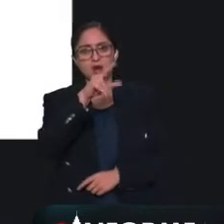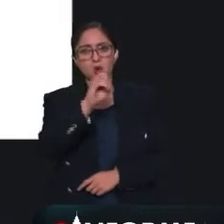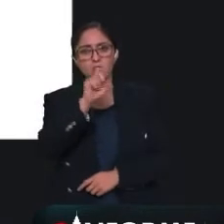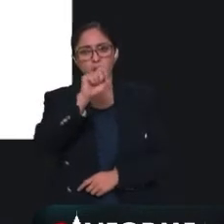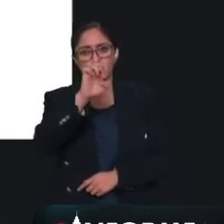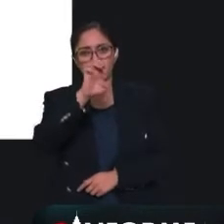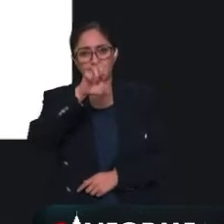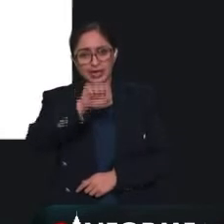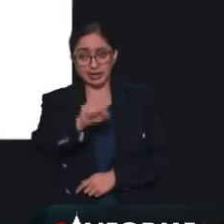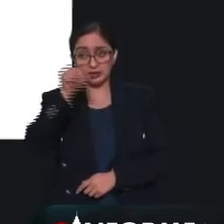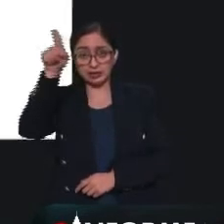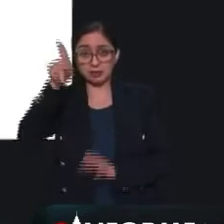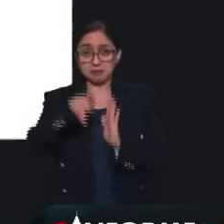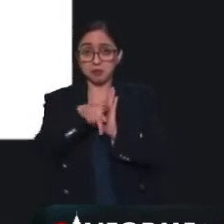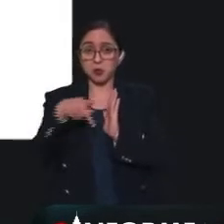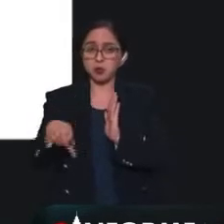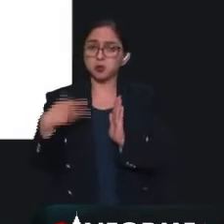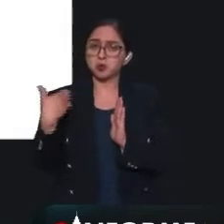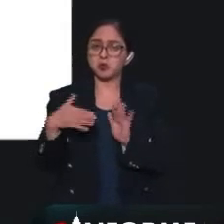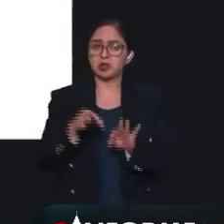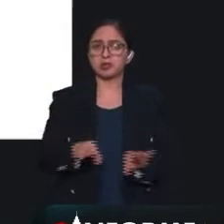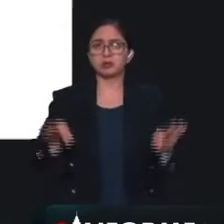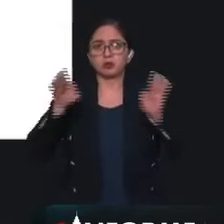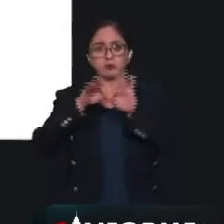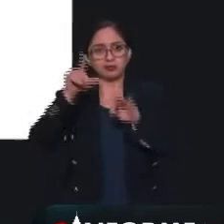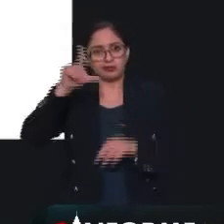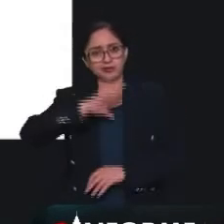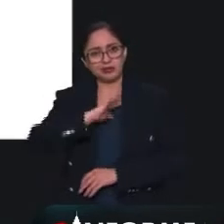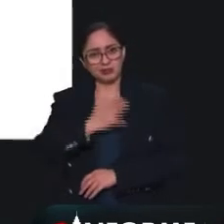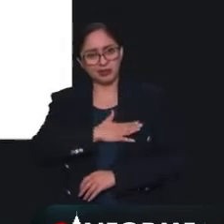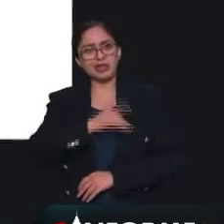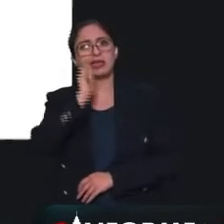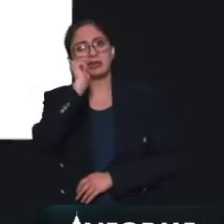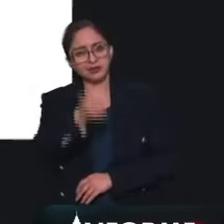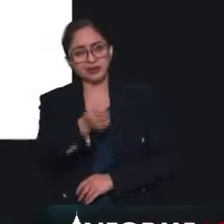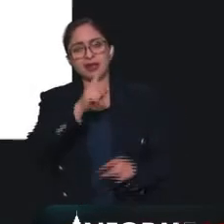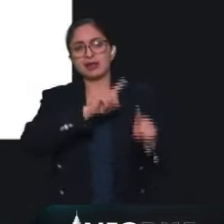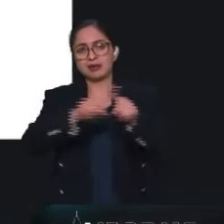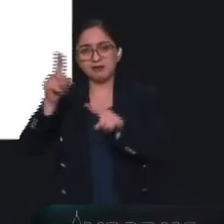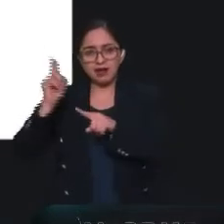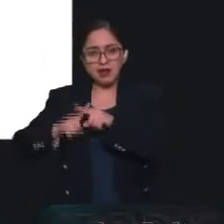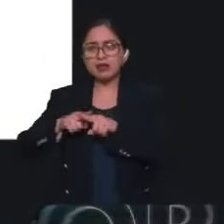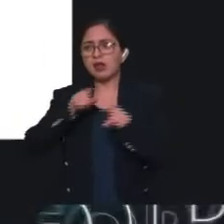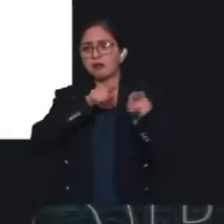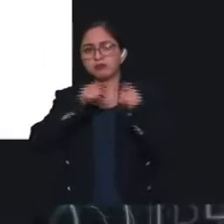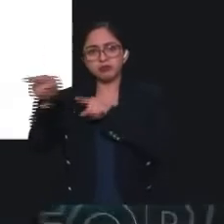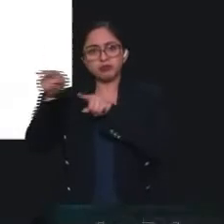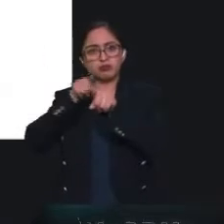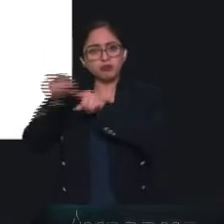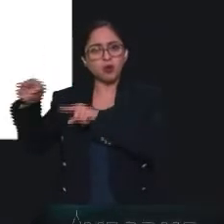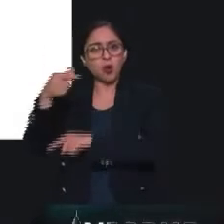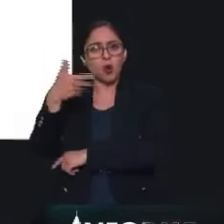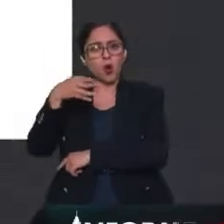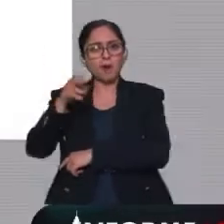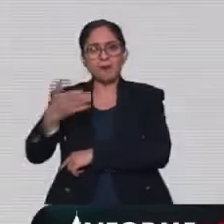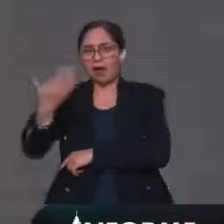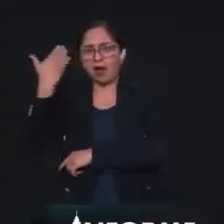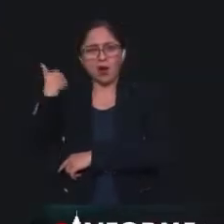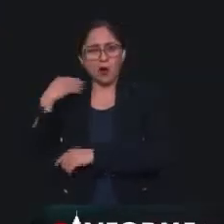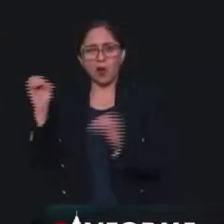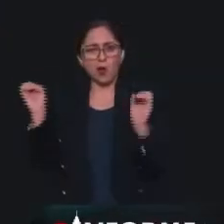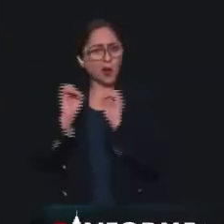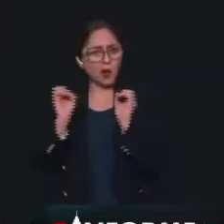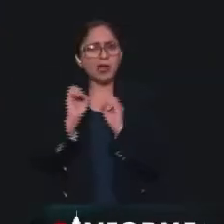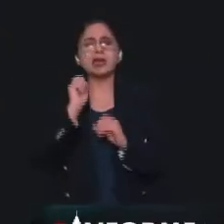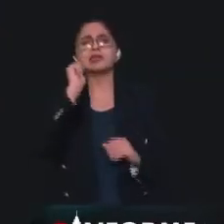prestigio en España, pues muestran cómo estas miles y miles de cuentas crearon una narrativa de apoyo al golpe cuando no existía, es decir, había